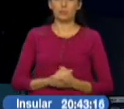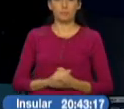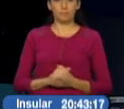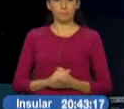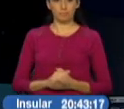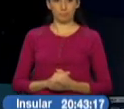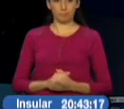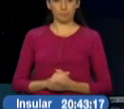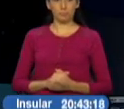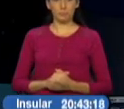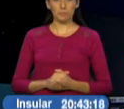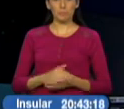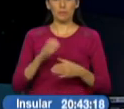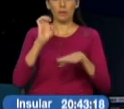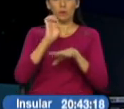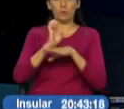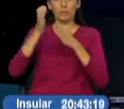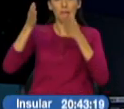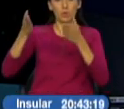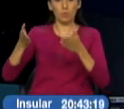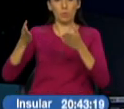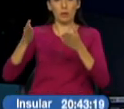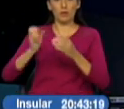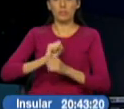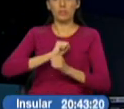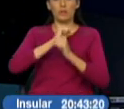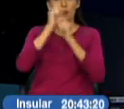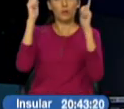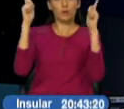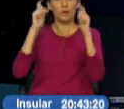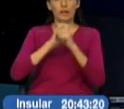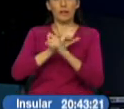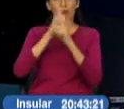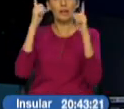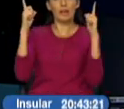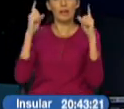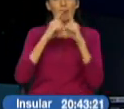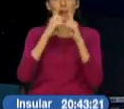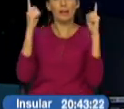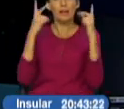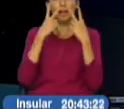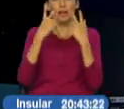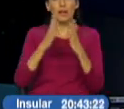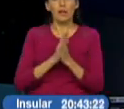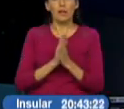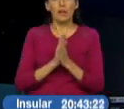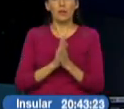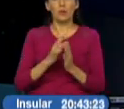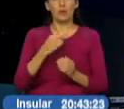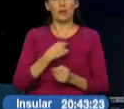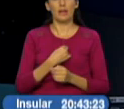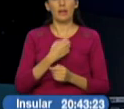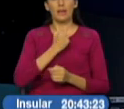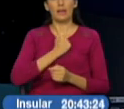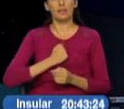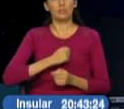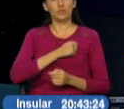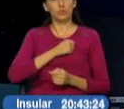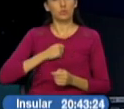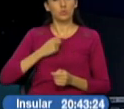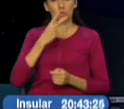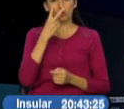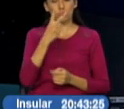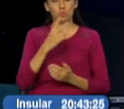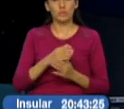un ecuatoriano es considerado héroe por su reacción ante el atentado en Estocolmo Suecia ocurrido la semana pasada